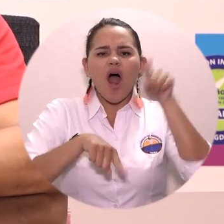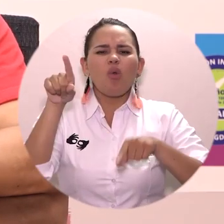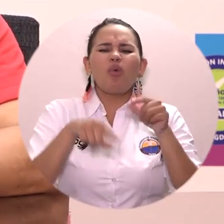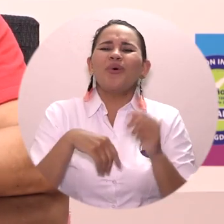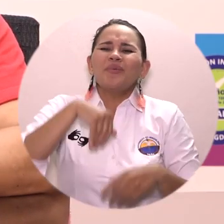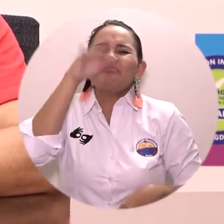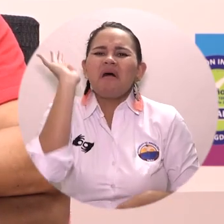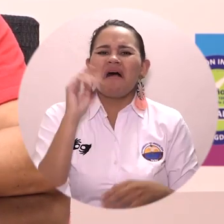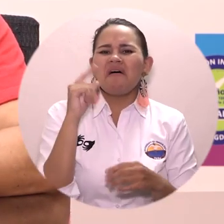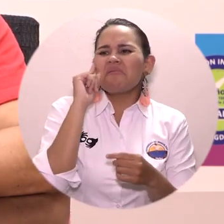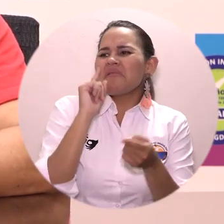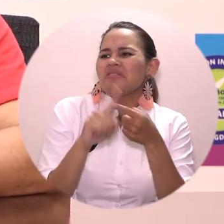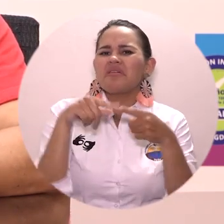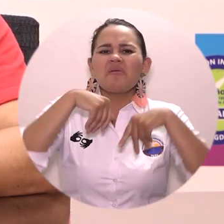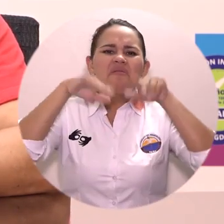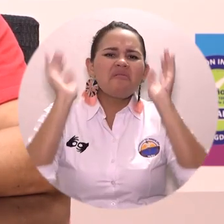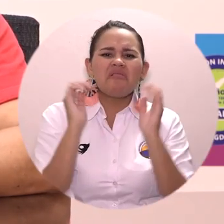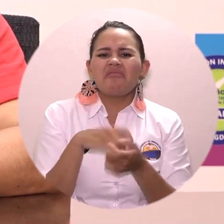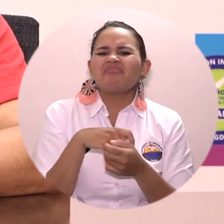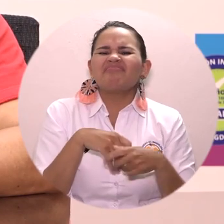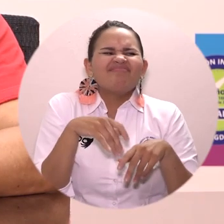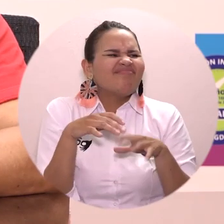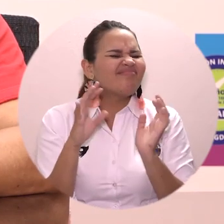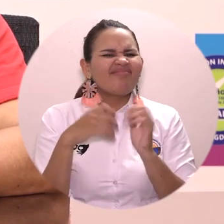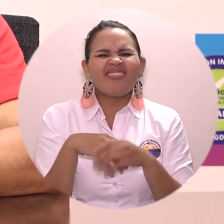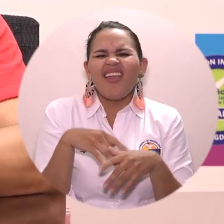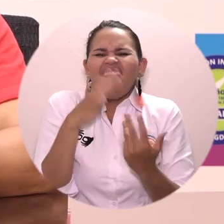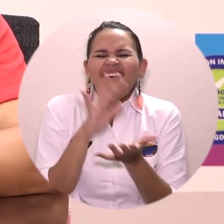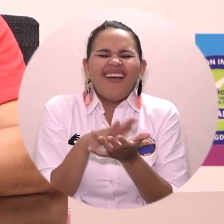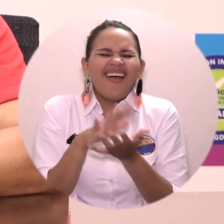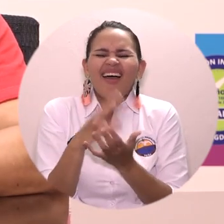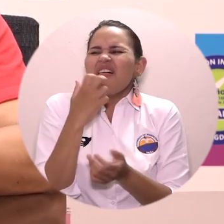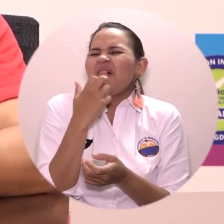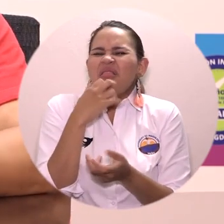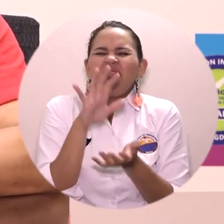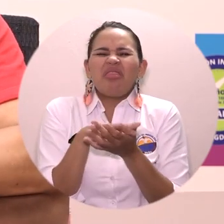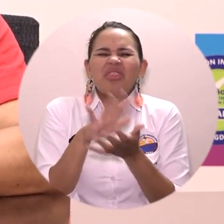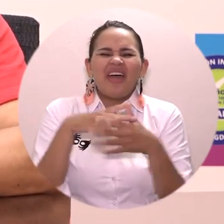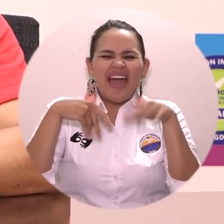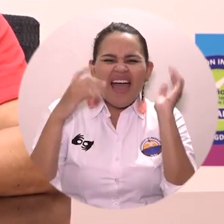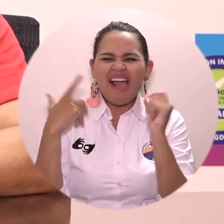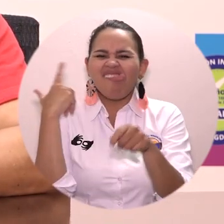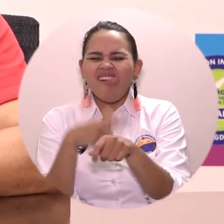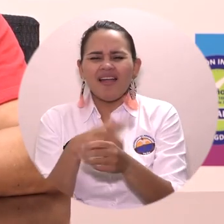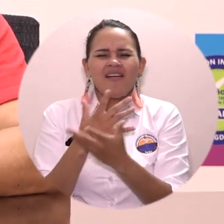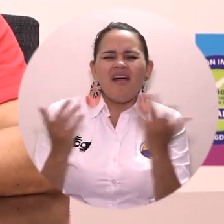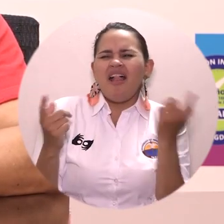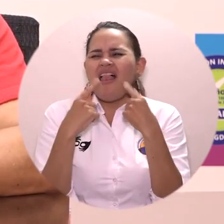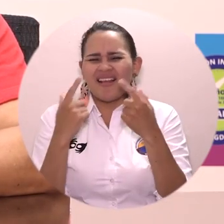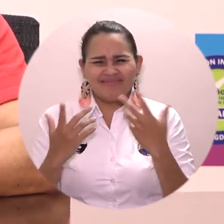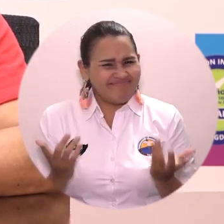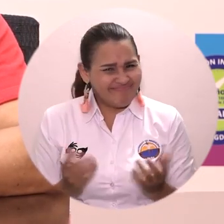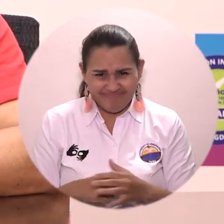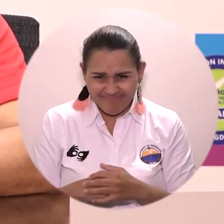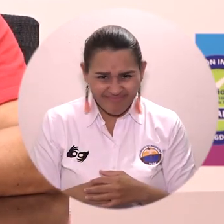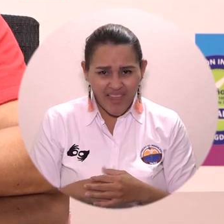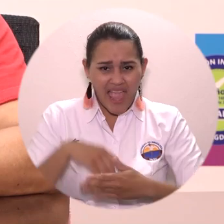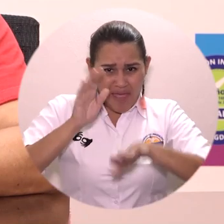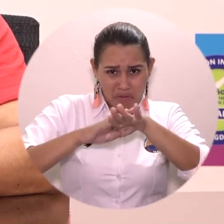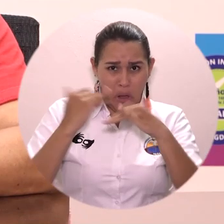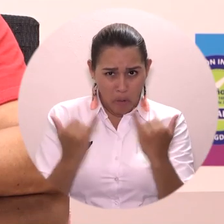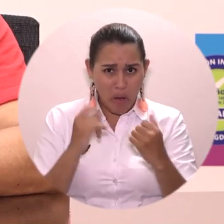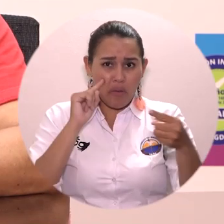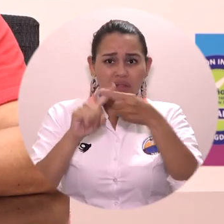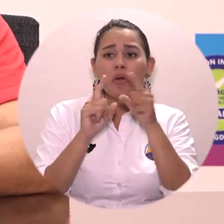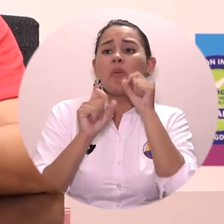aprovecha estas circunstancias de forma poco clara, poco constructiva. Nosotros no estamos